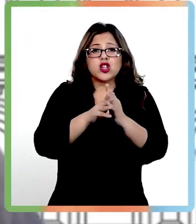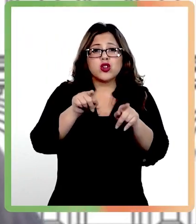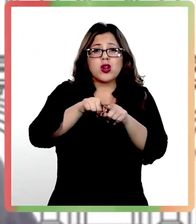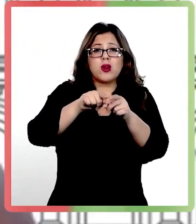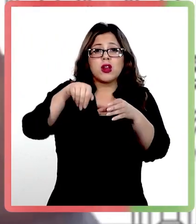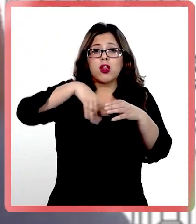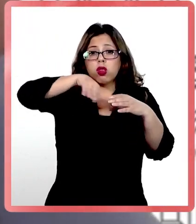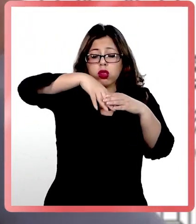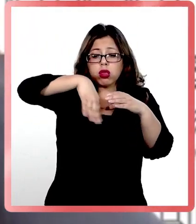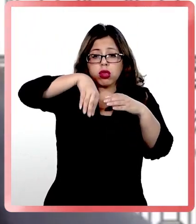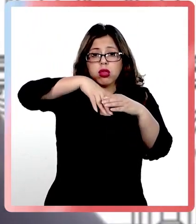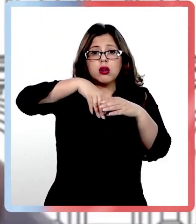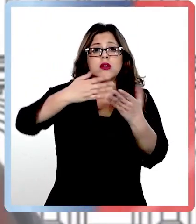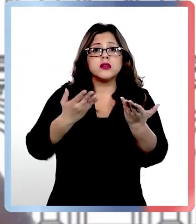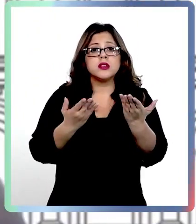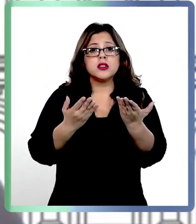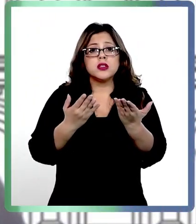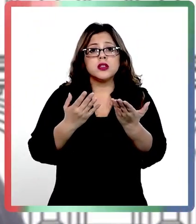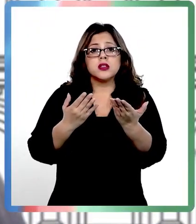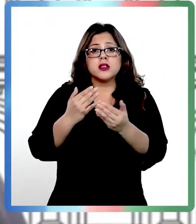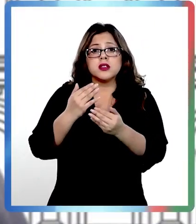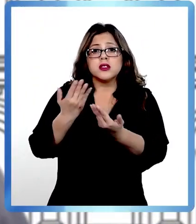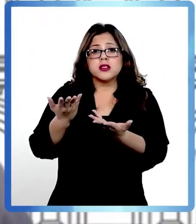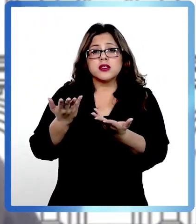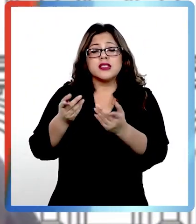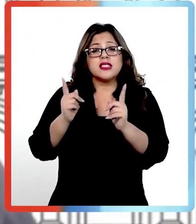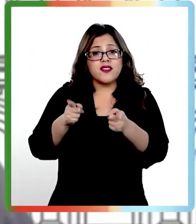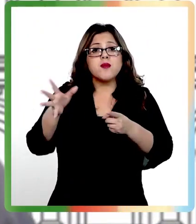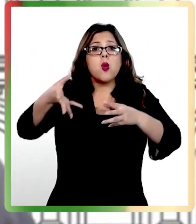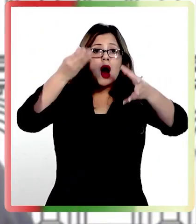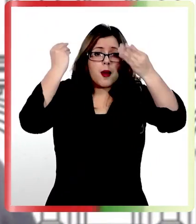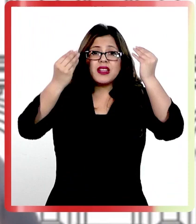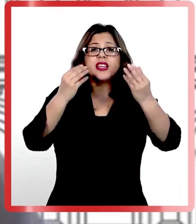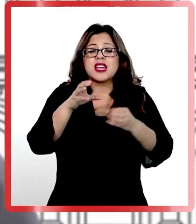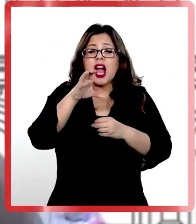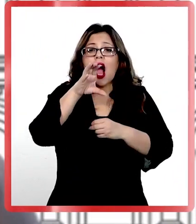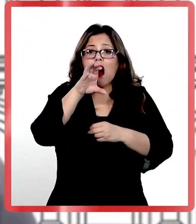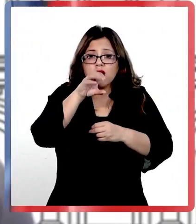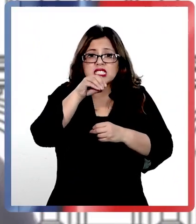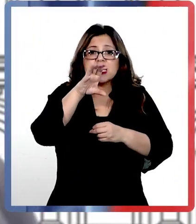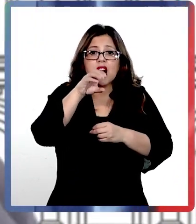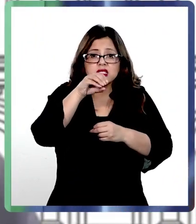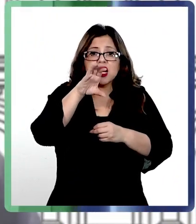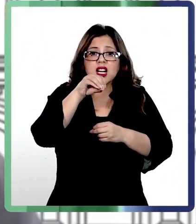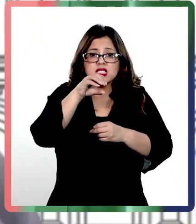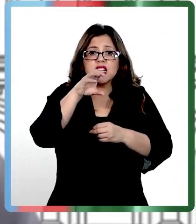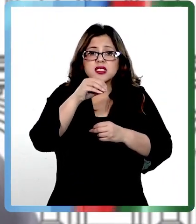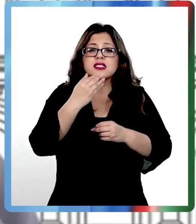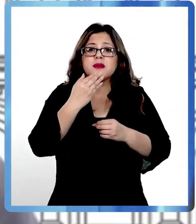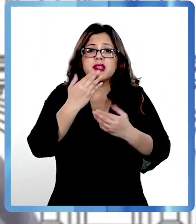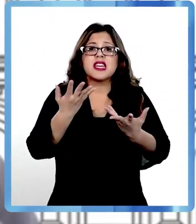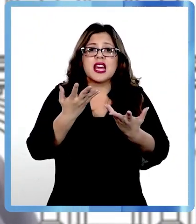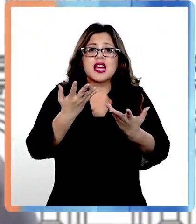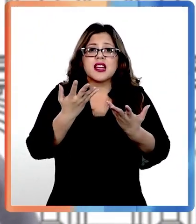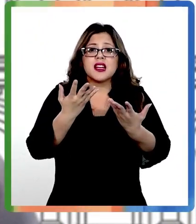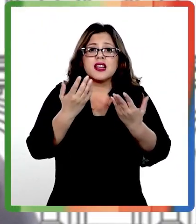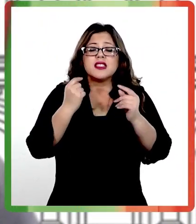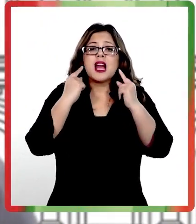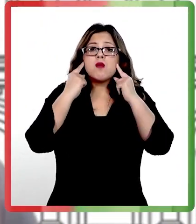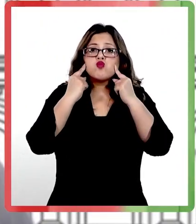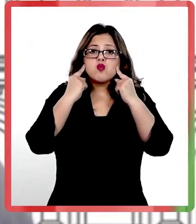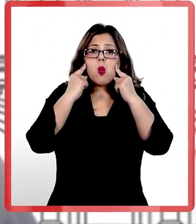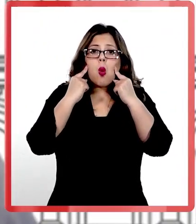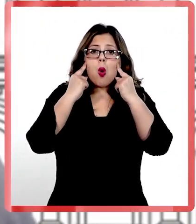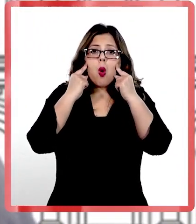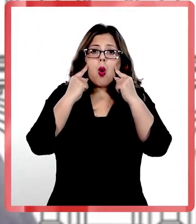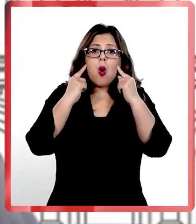licuado, hasta ciertas etapas de la vida. Después, tenemos que aprender a ocupar los dientecitos, a empezar a desarrollar nuestros músculos, ¿no